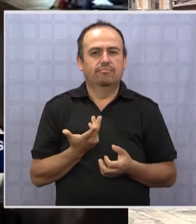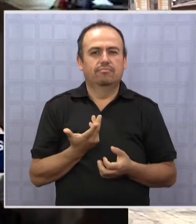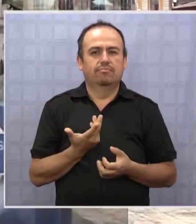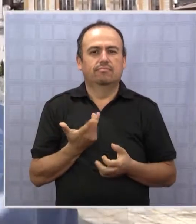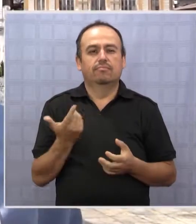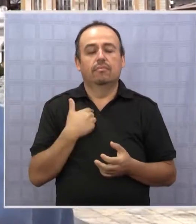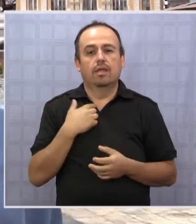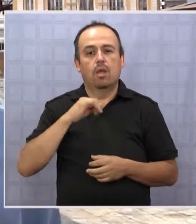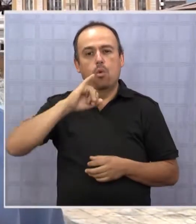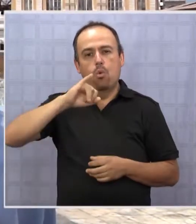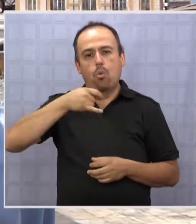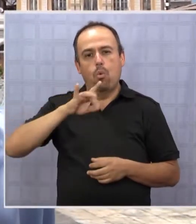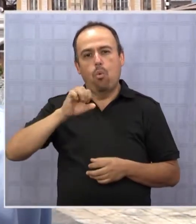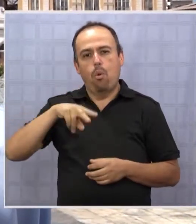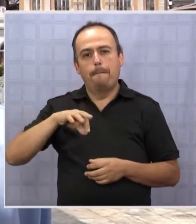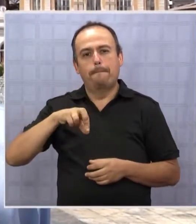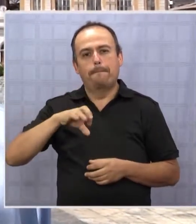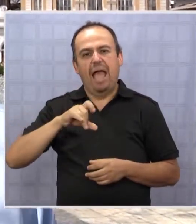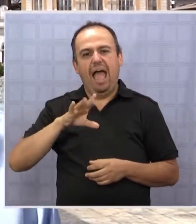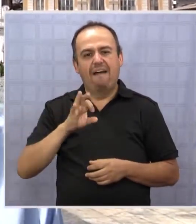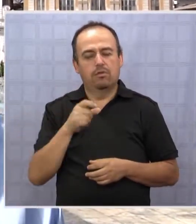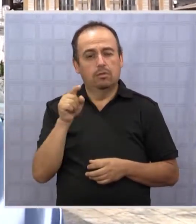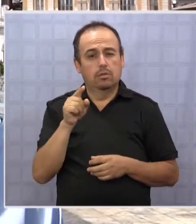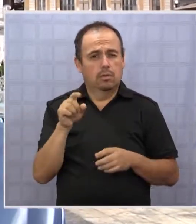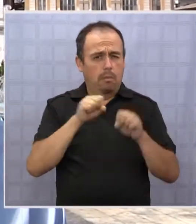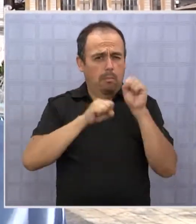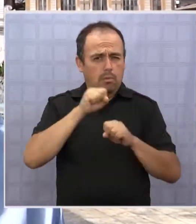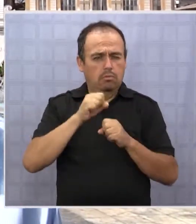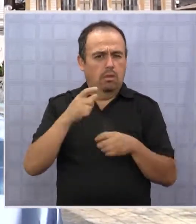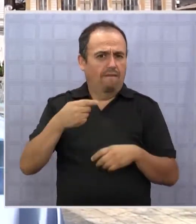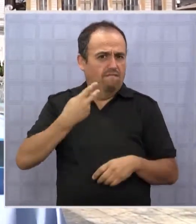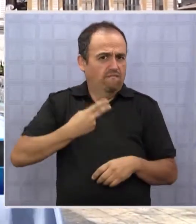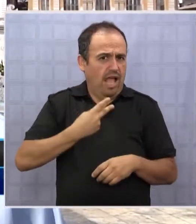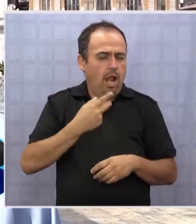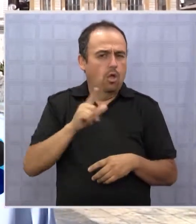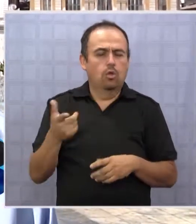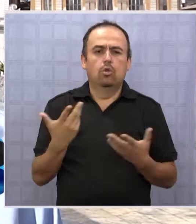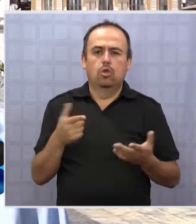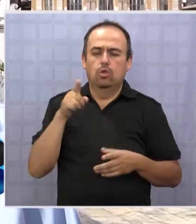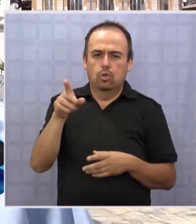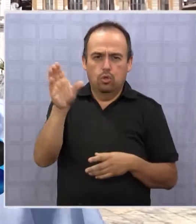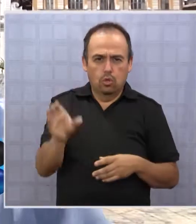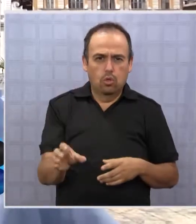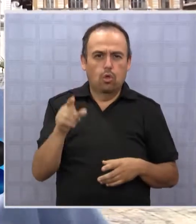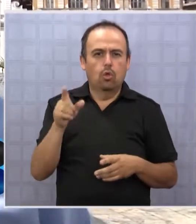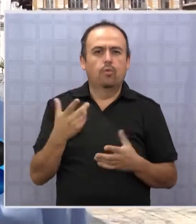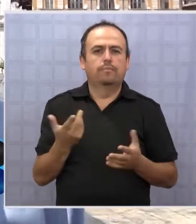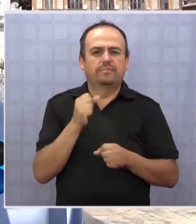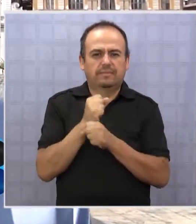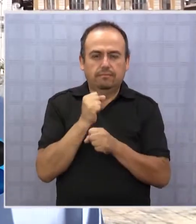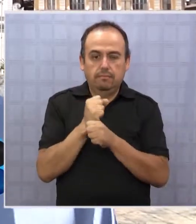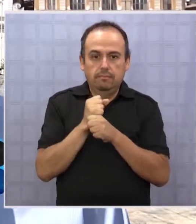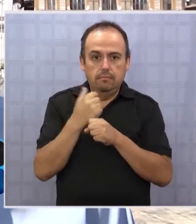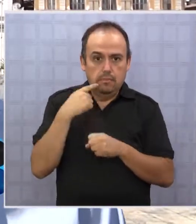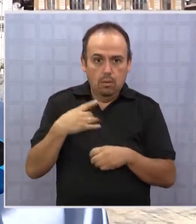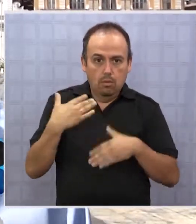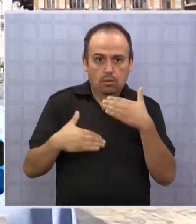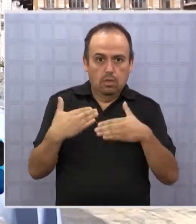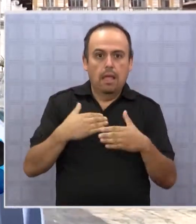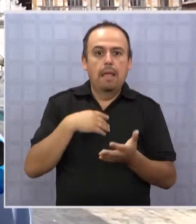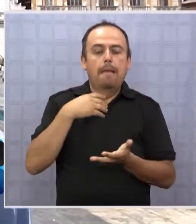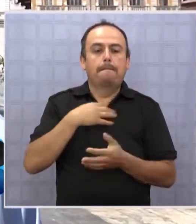Pablo tengo una gran relación, es un político realmente muy valioso para el país, una persona que está haciendo un trabajo